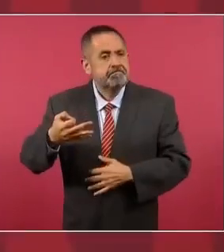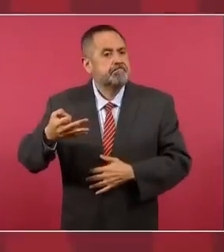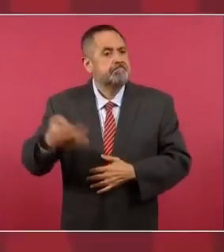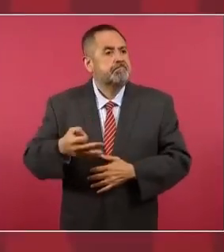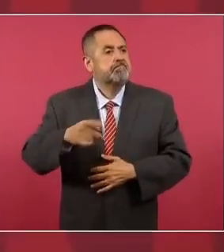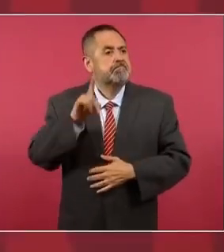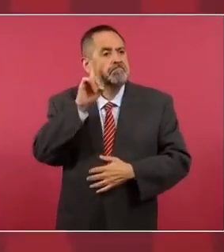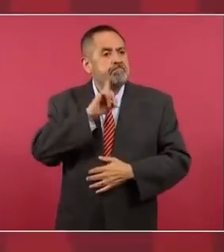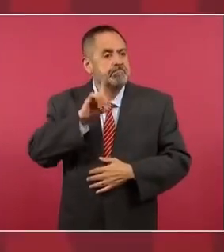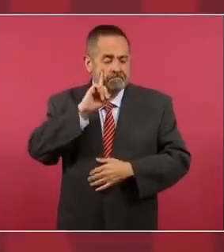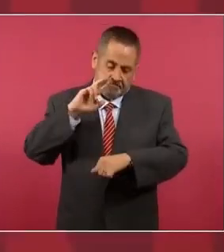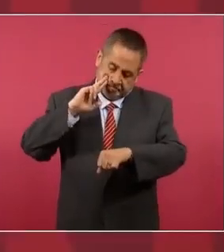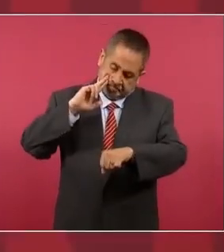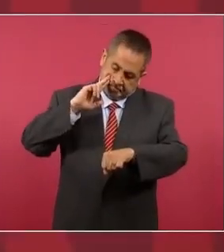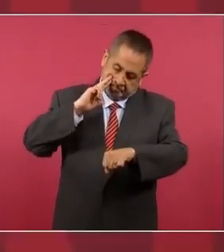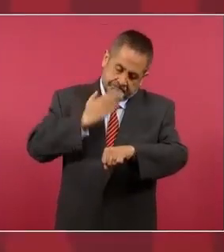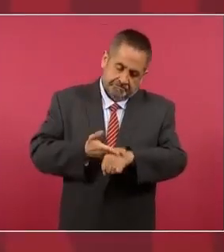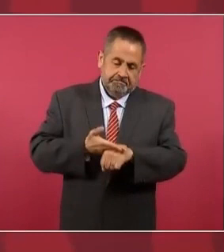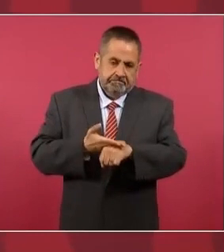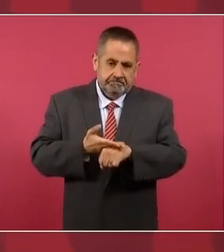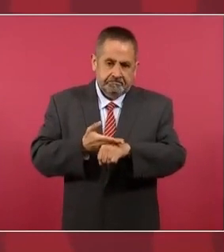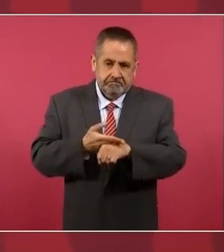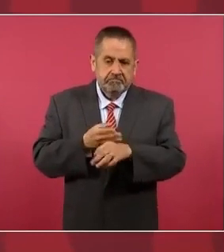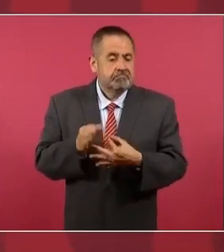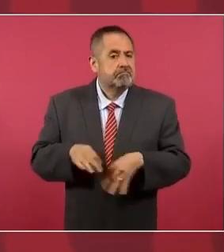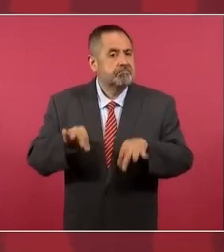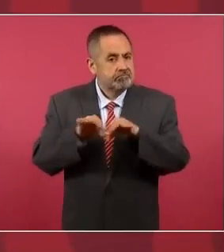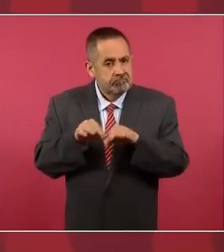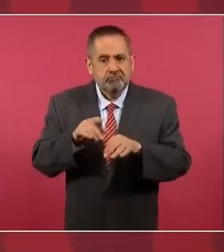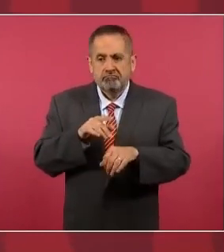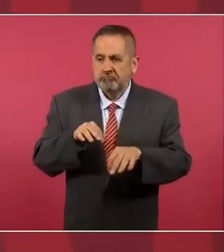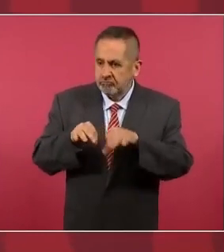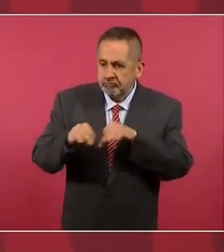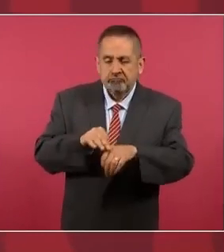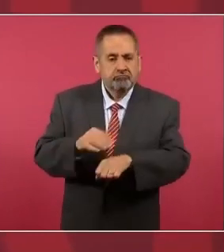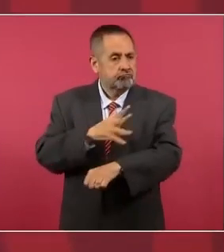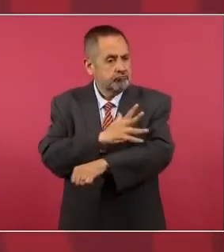responsables, muy trabajadoras, honestas,